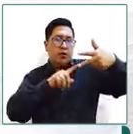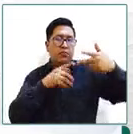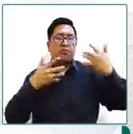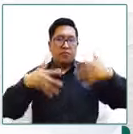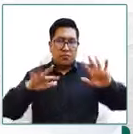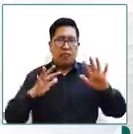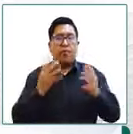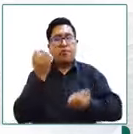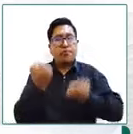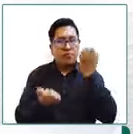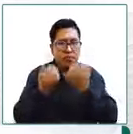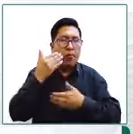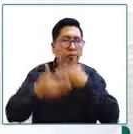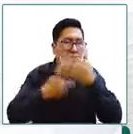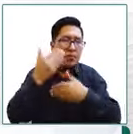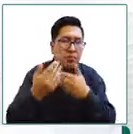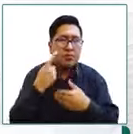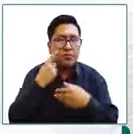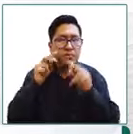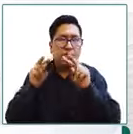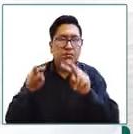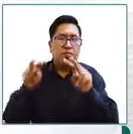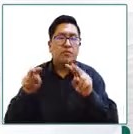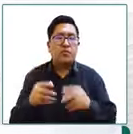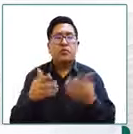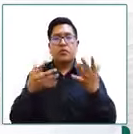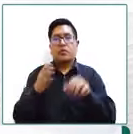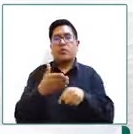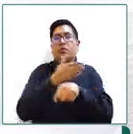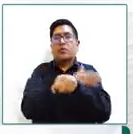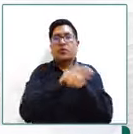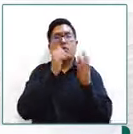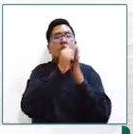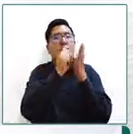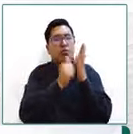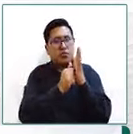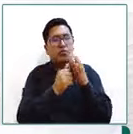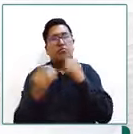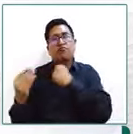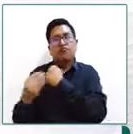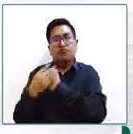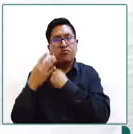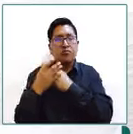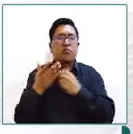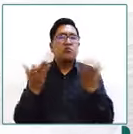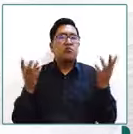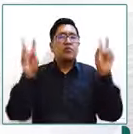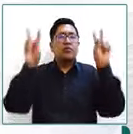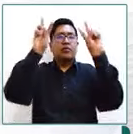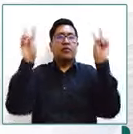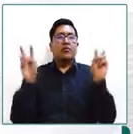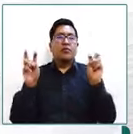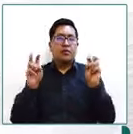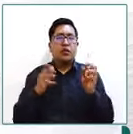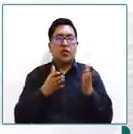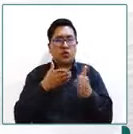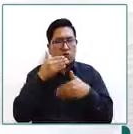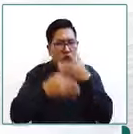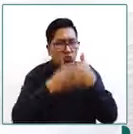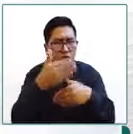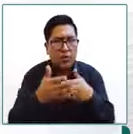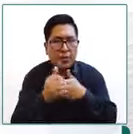centro de acogimiento nos ha comentado la doctora también que hay una aplicación de una ruta